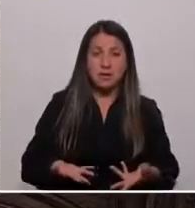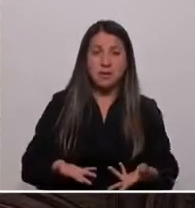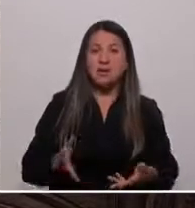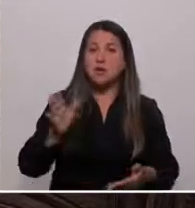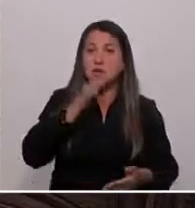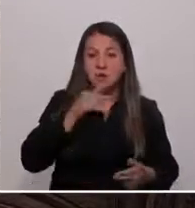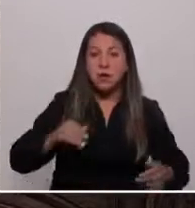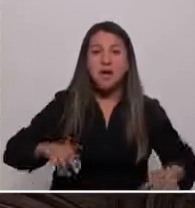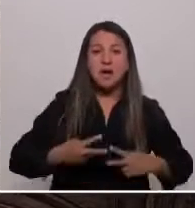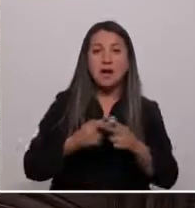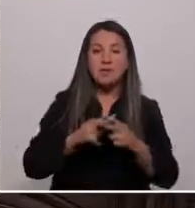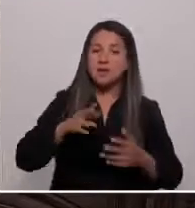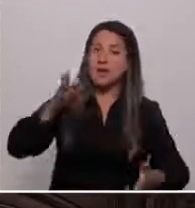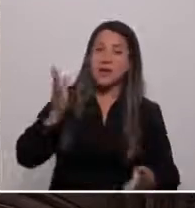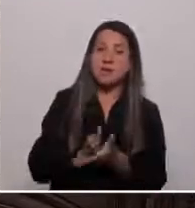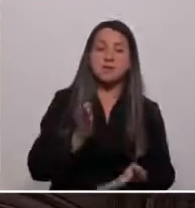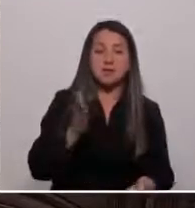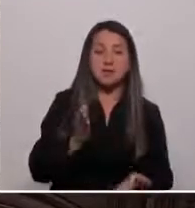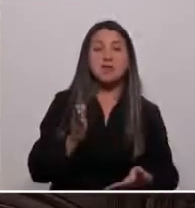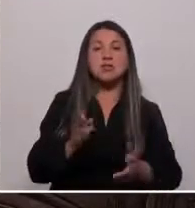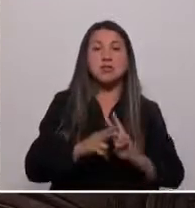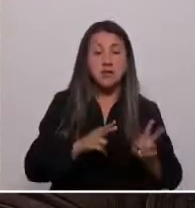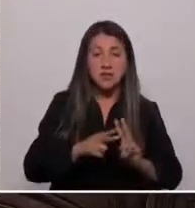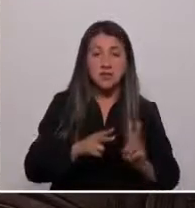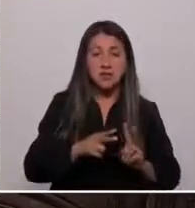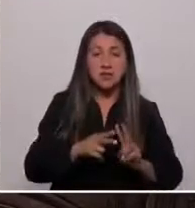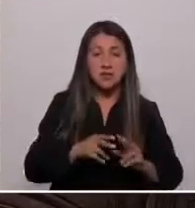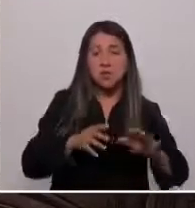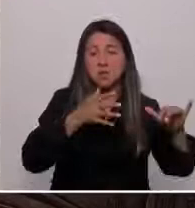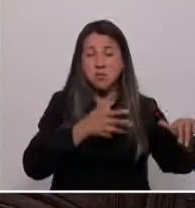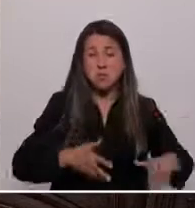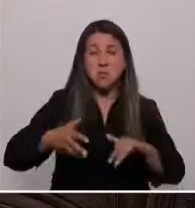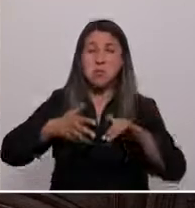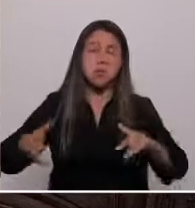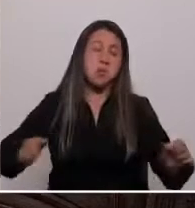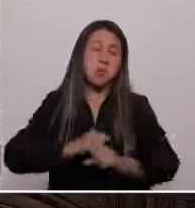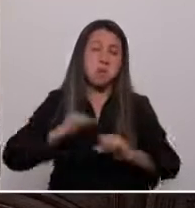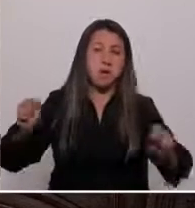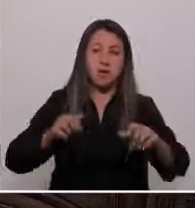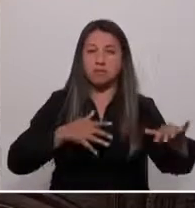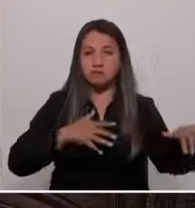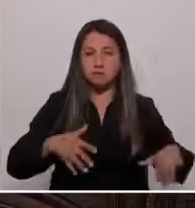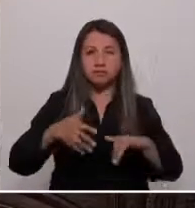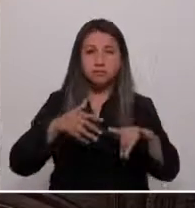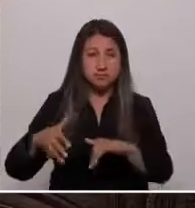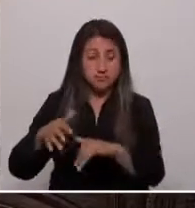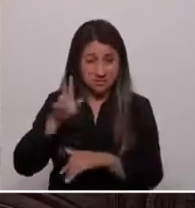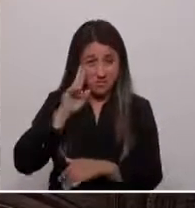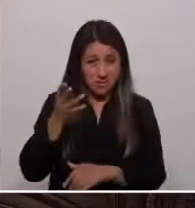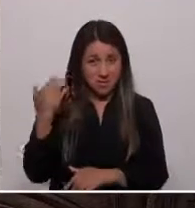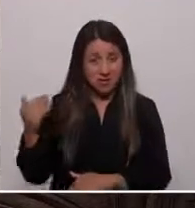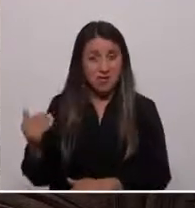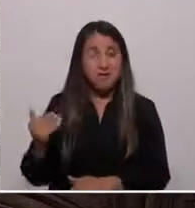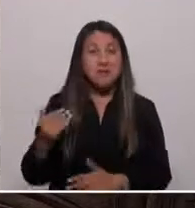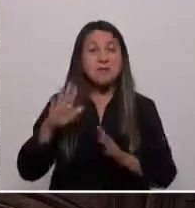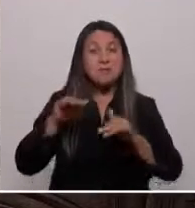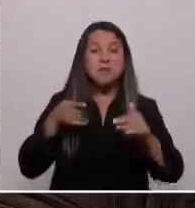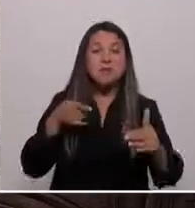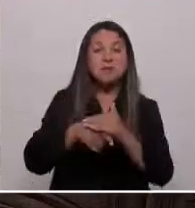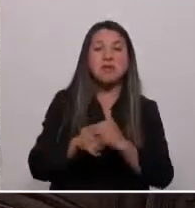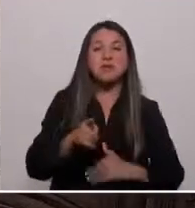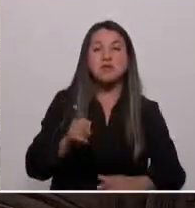exigirlos lo que hizo estallar esta olla a presión sin válvulas de escape. Por aquello ingresé a la Comisión de